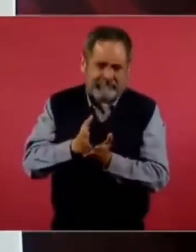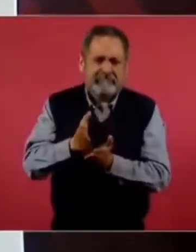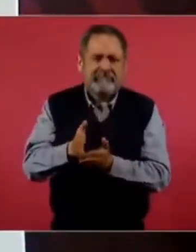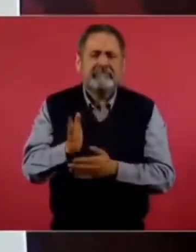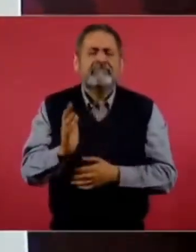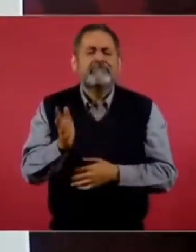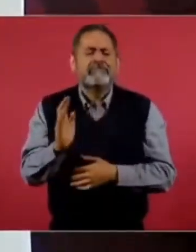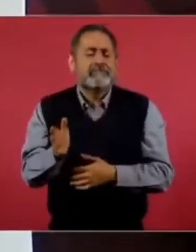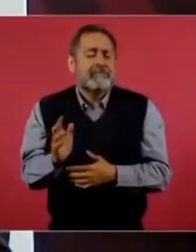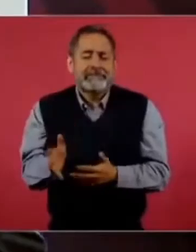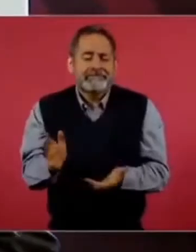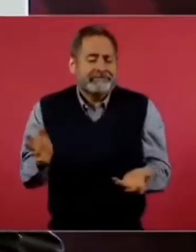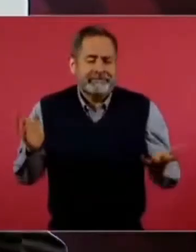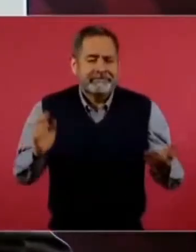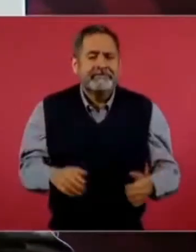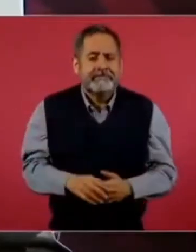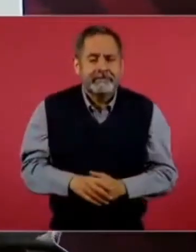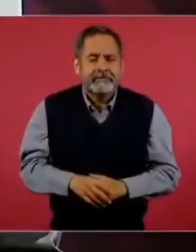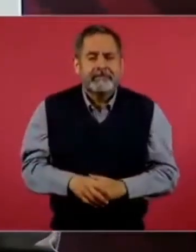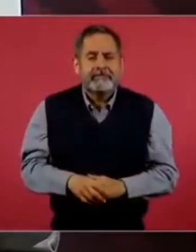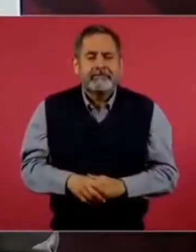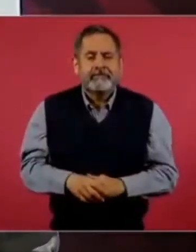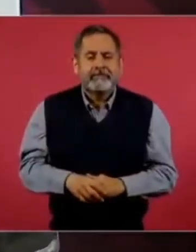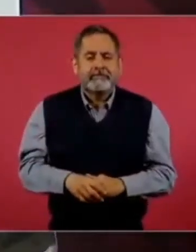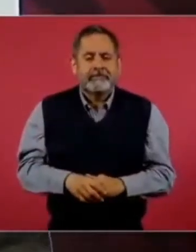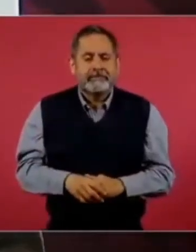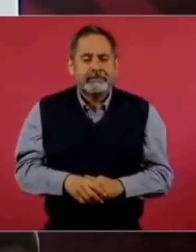ya.